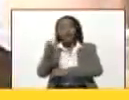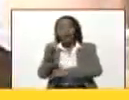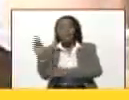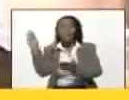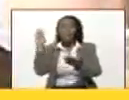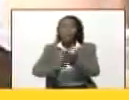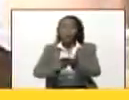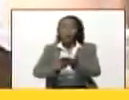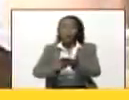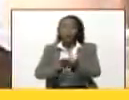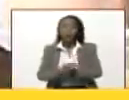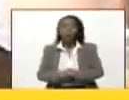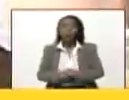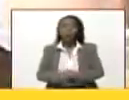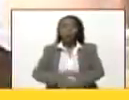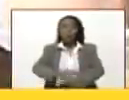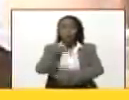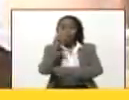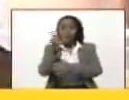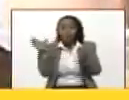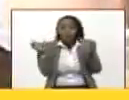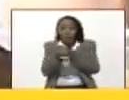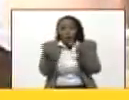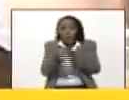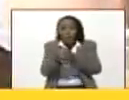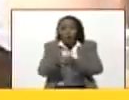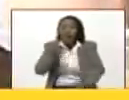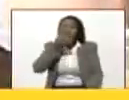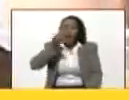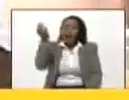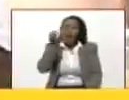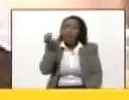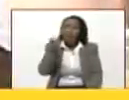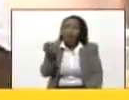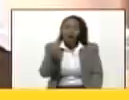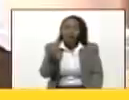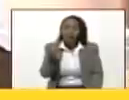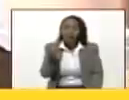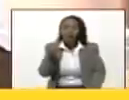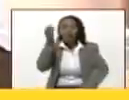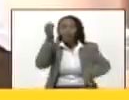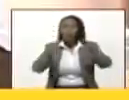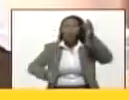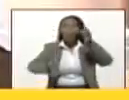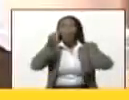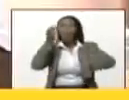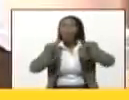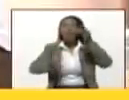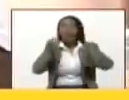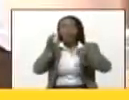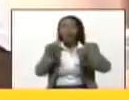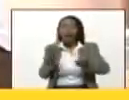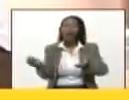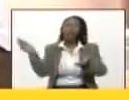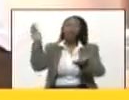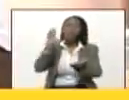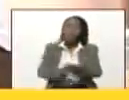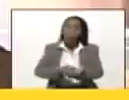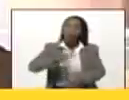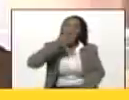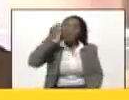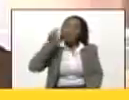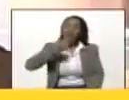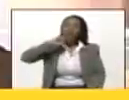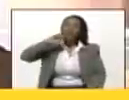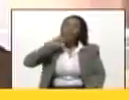establezca una Comisión de la Verdad y de la Justicia que establezca la verdad